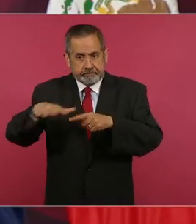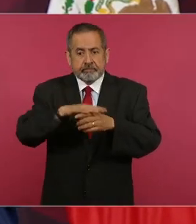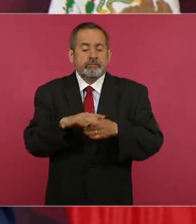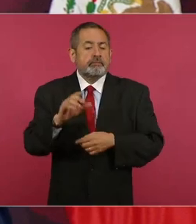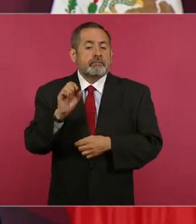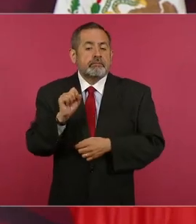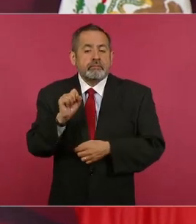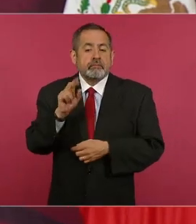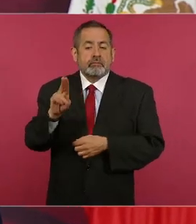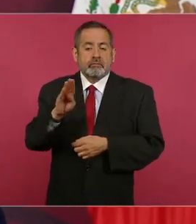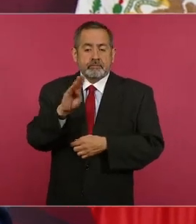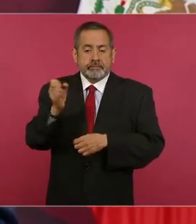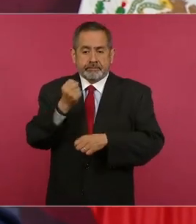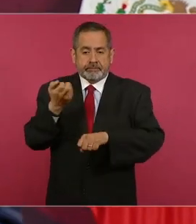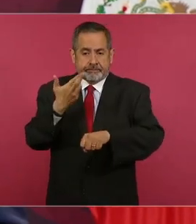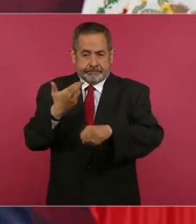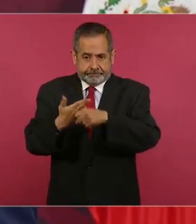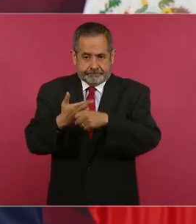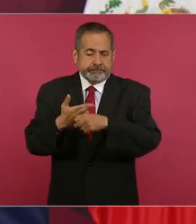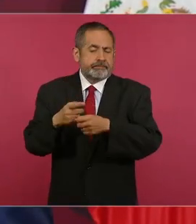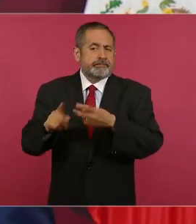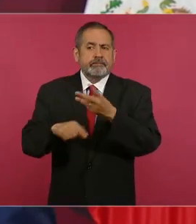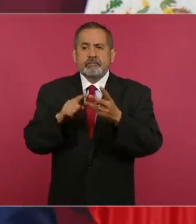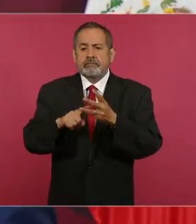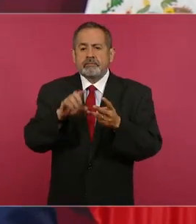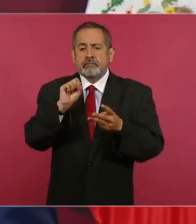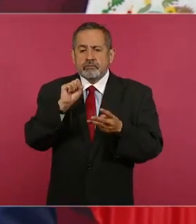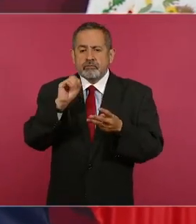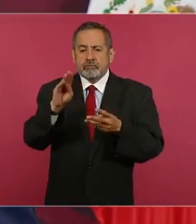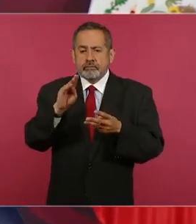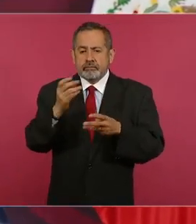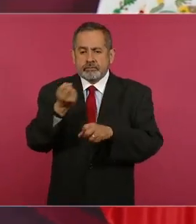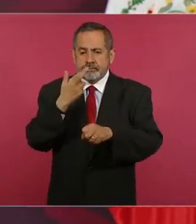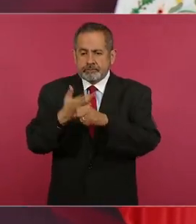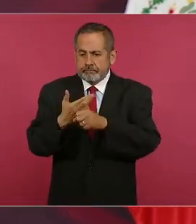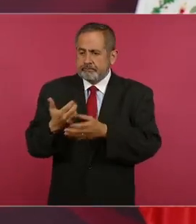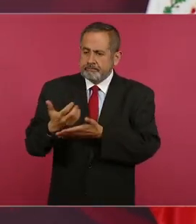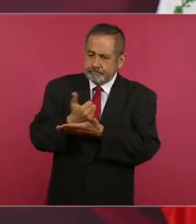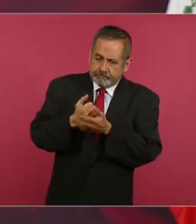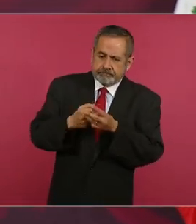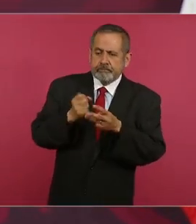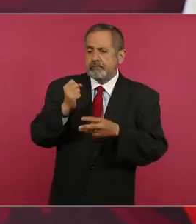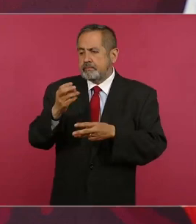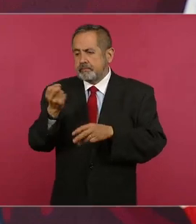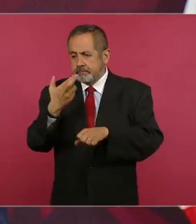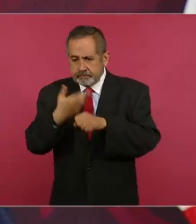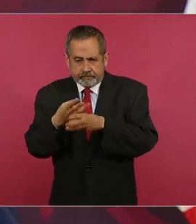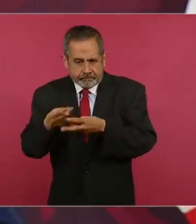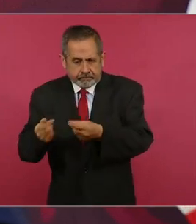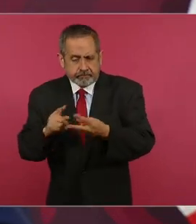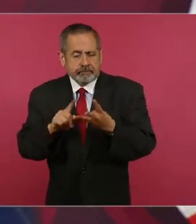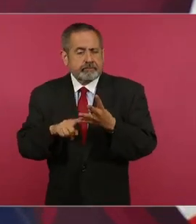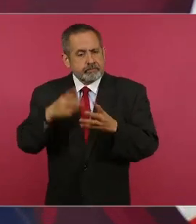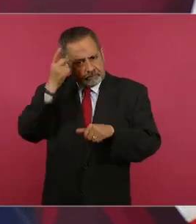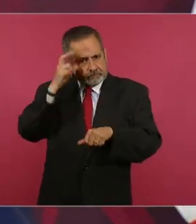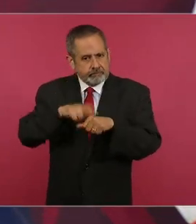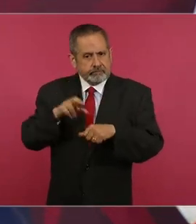subsecretario de Ingresos, el subsecretario de Egresos, el director del SAT,